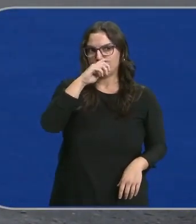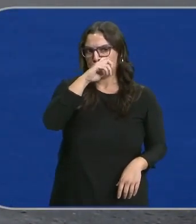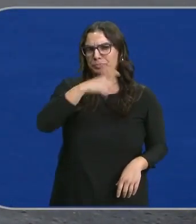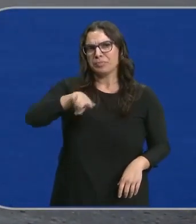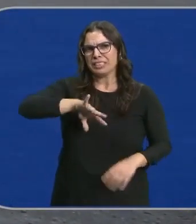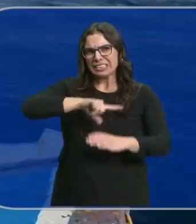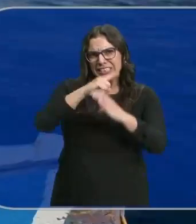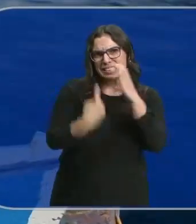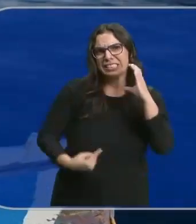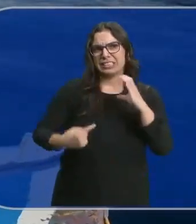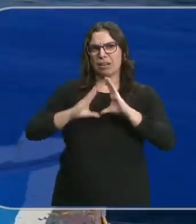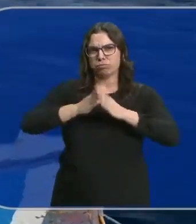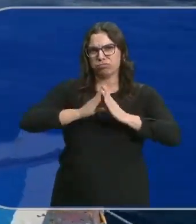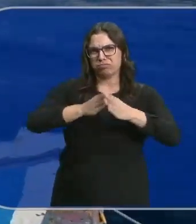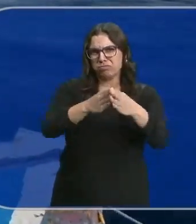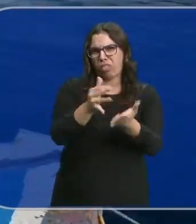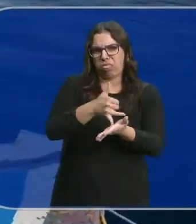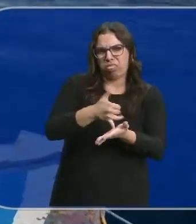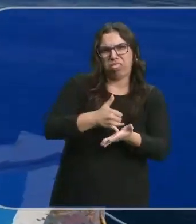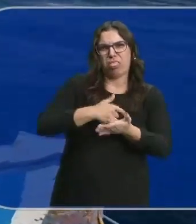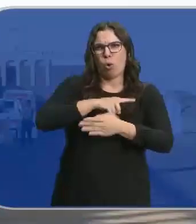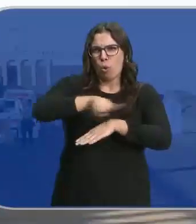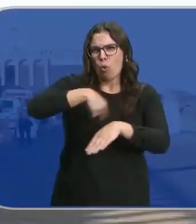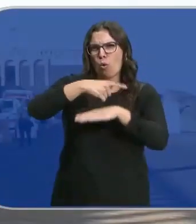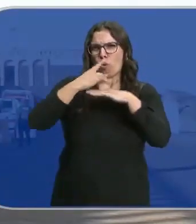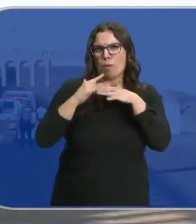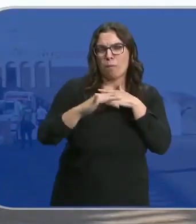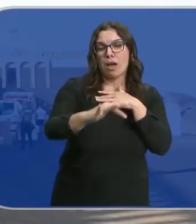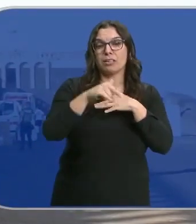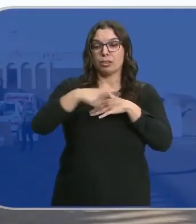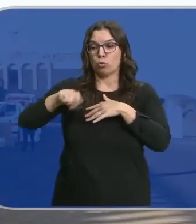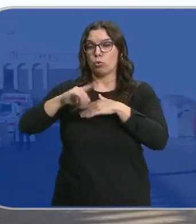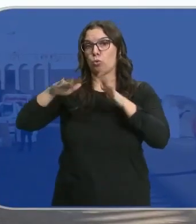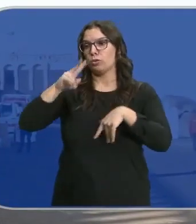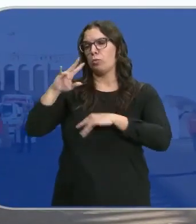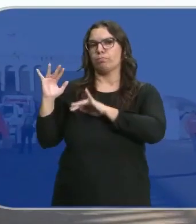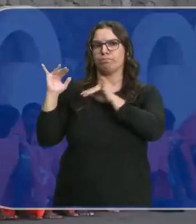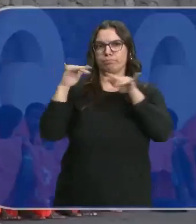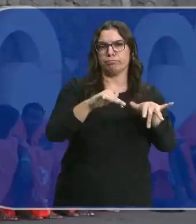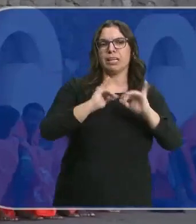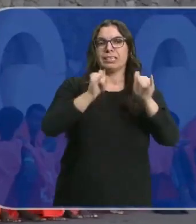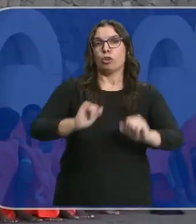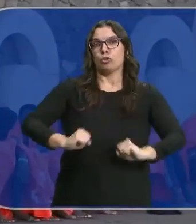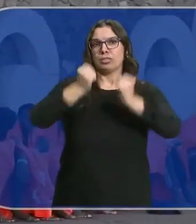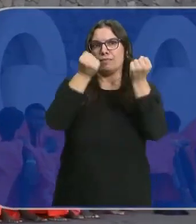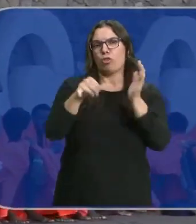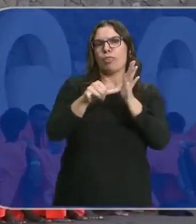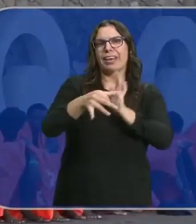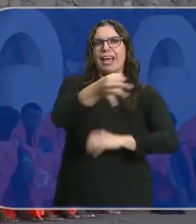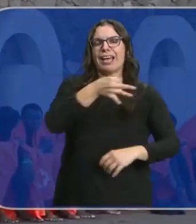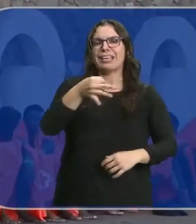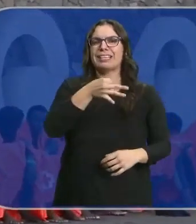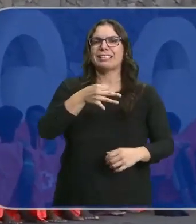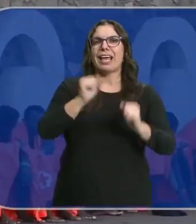Exaustos tras horas en el mar a bordo de precarias embarcaciones. Son los últimos migrantes subsaharianos rescatados cerca de la Isla del Hierro.